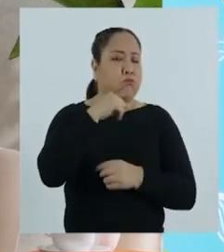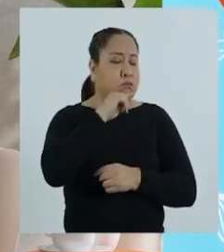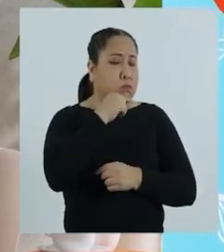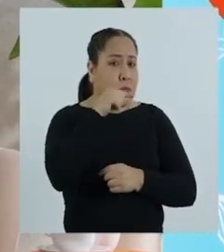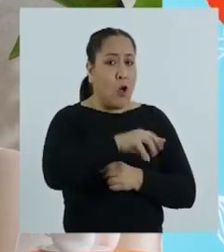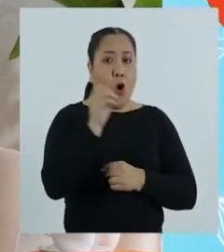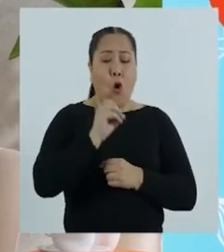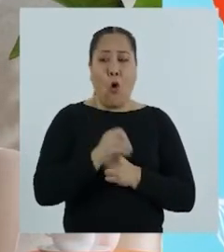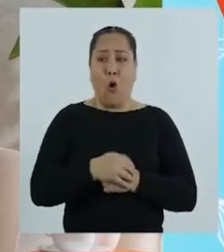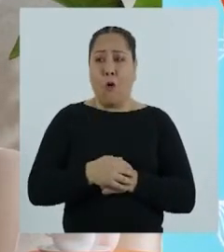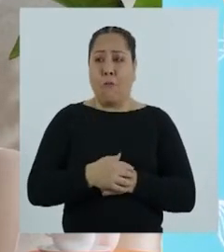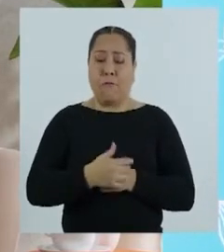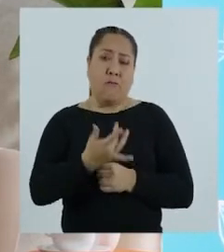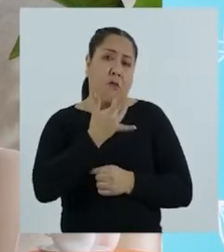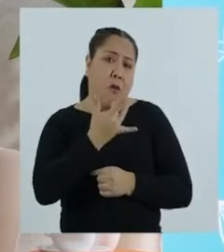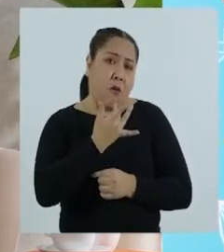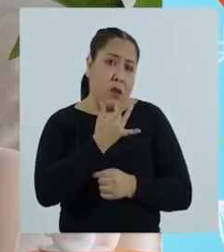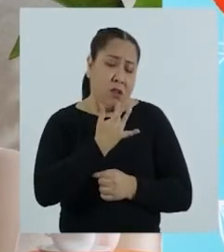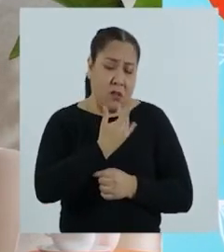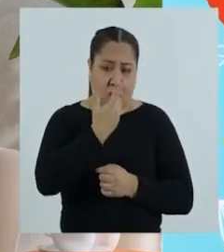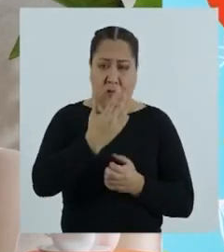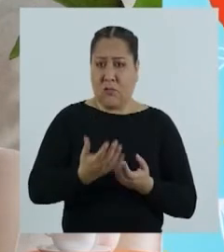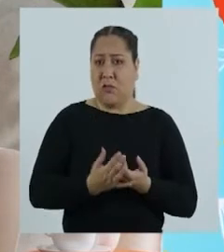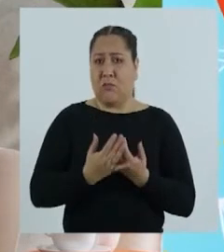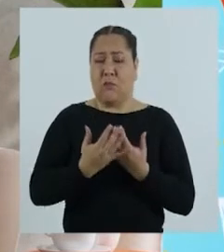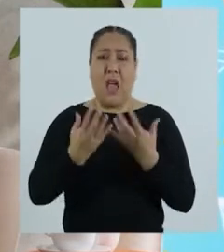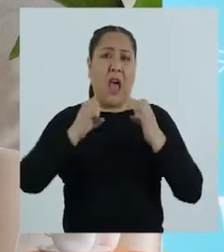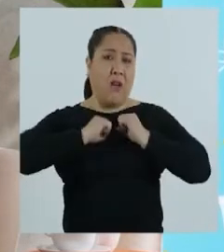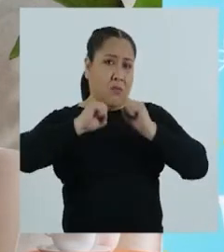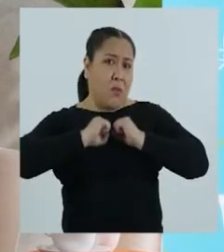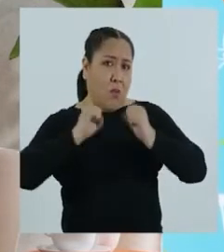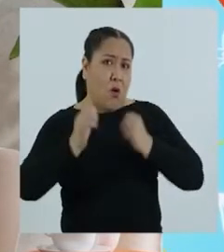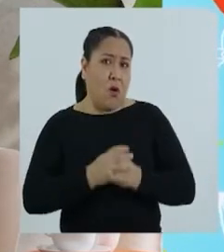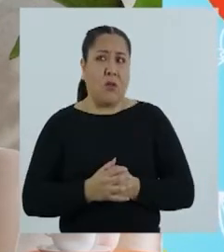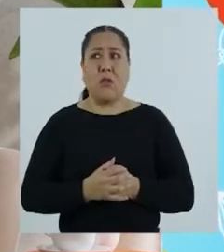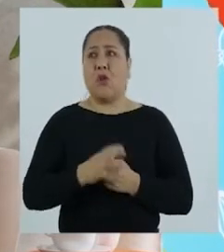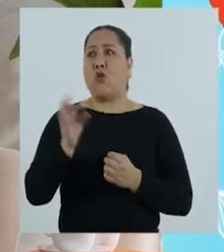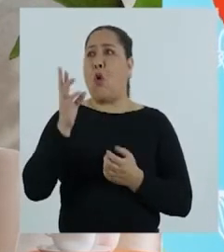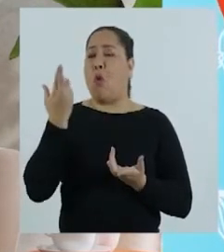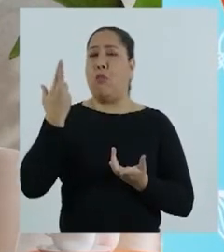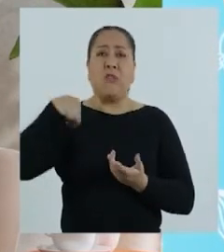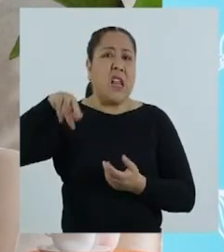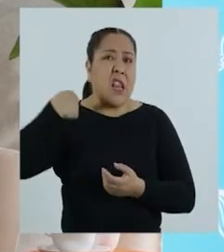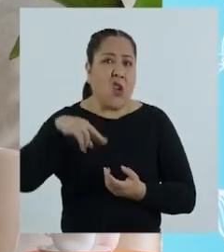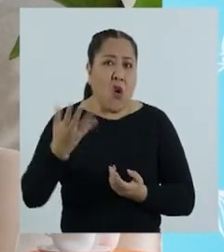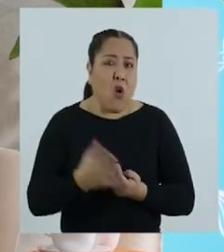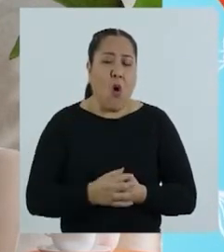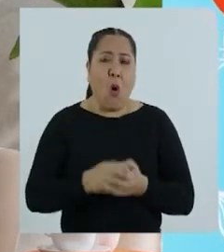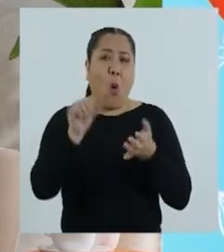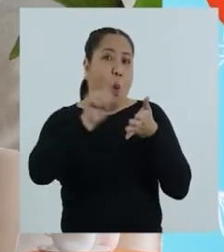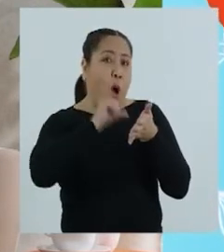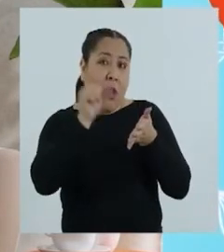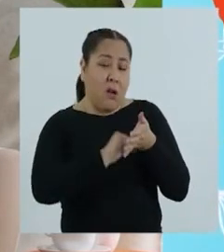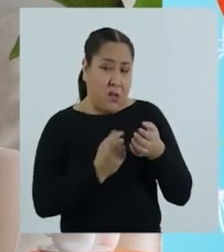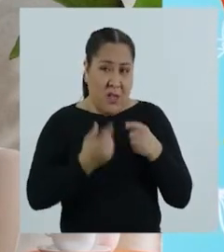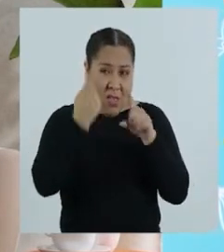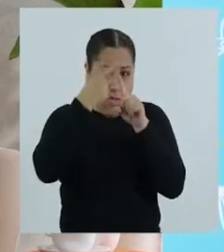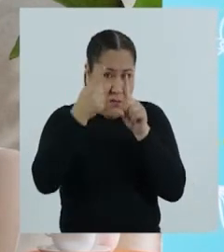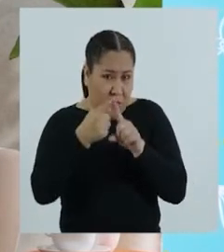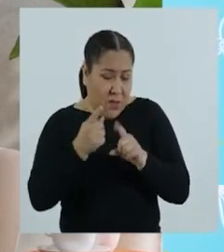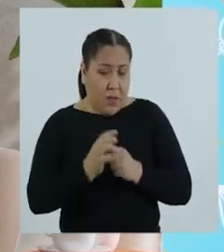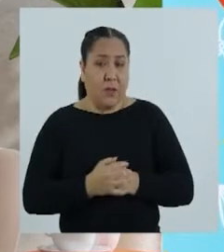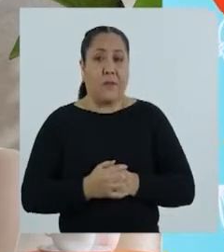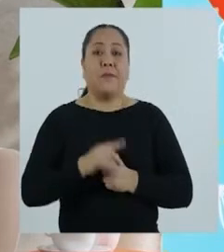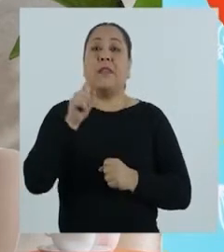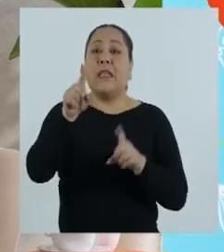con amigas y amigos, o pasatiempos favoritos, como deportes, actividades religiosas o artísticas,